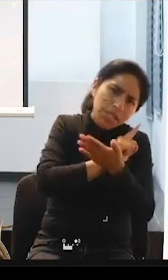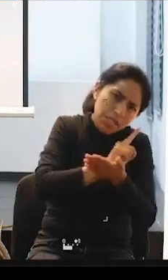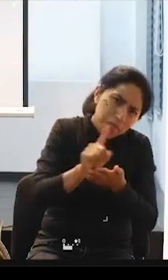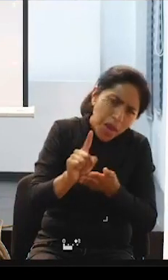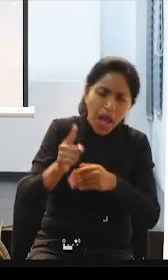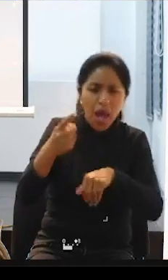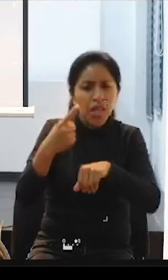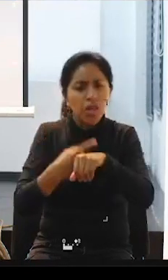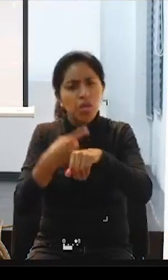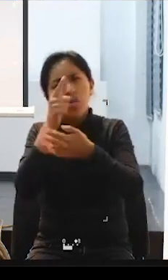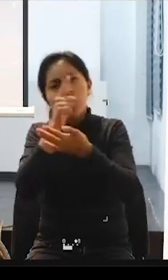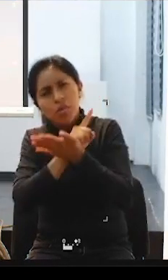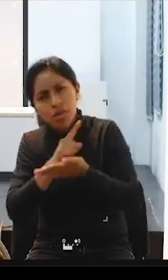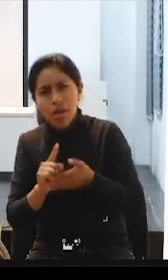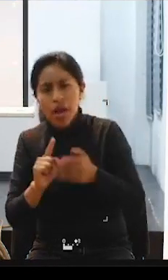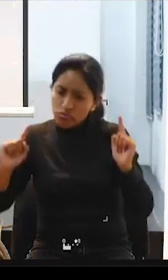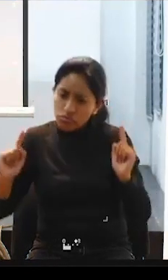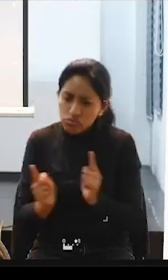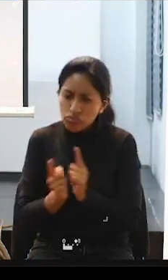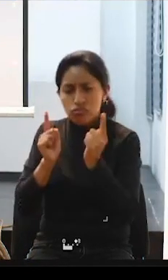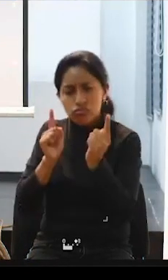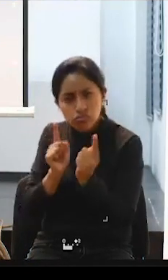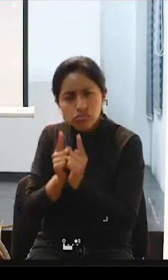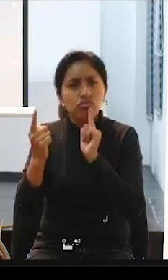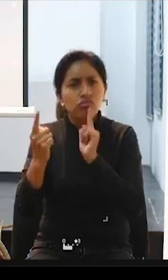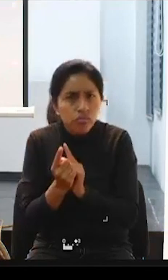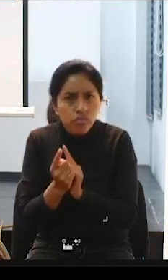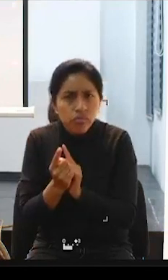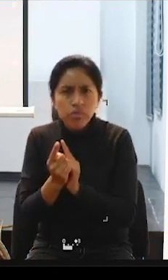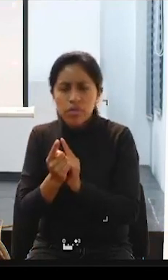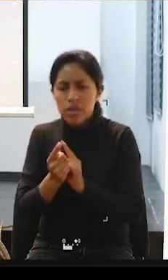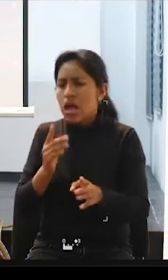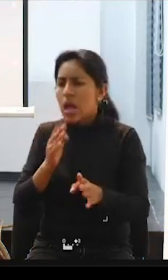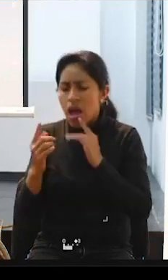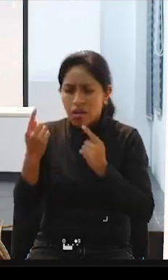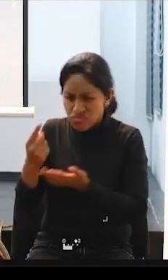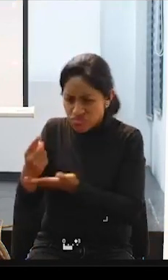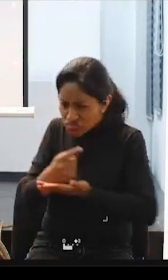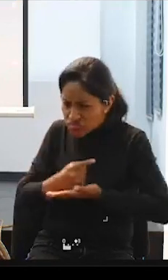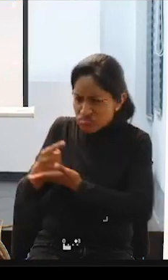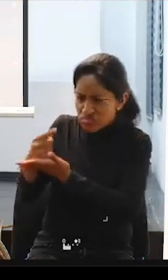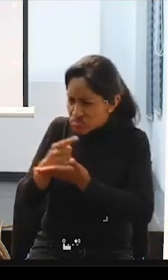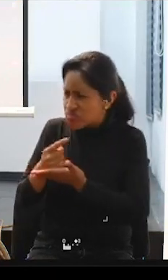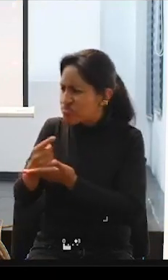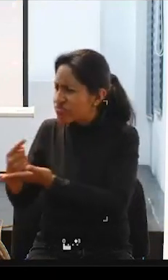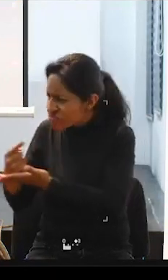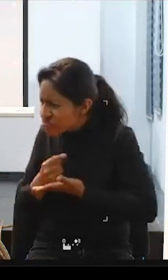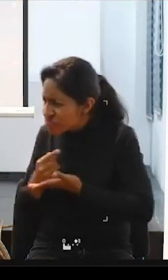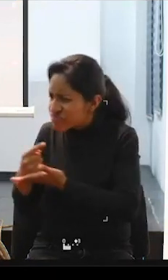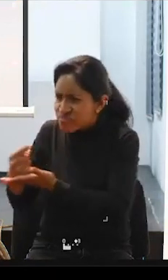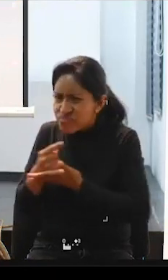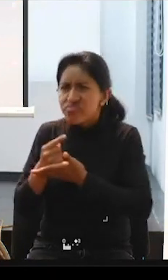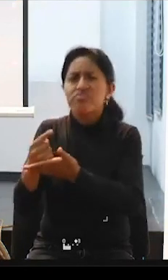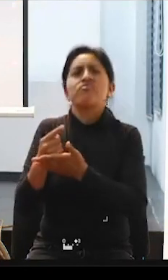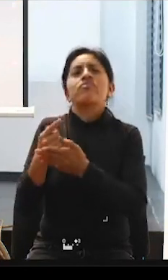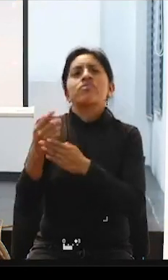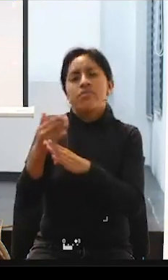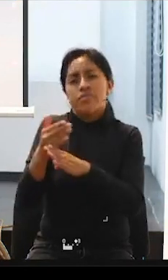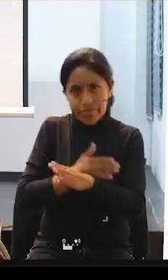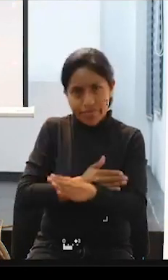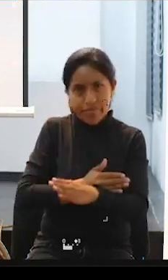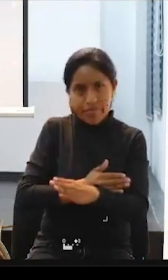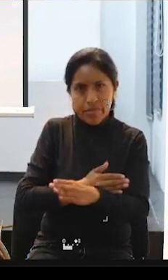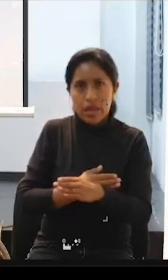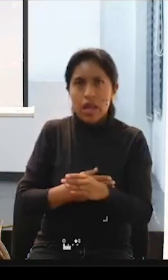nos encontrábamos y empezábamos a debatir y a pensar todos juntos y así. Entonces,